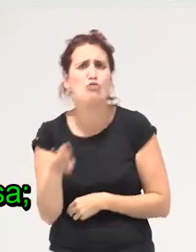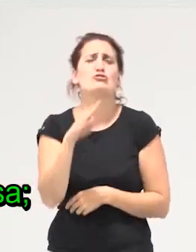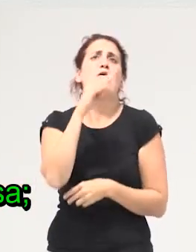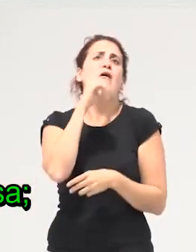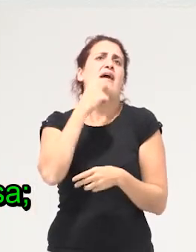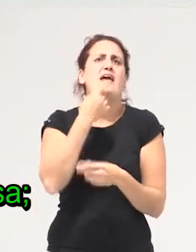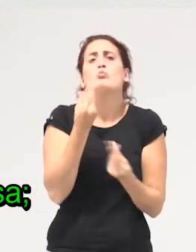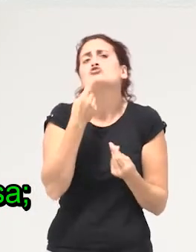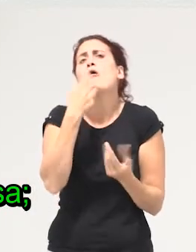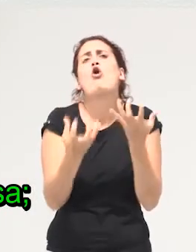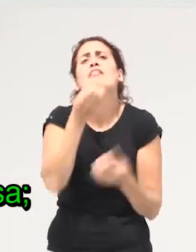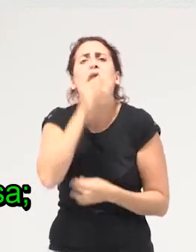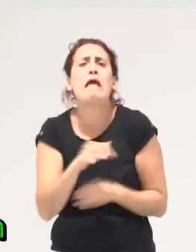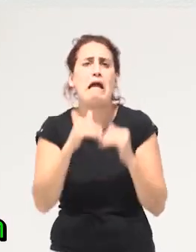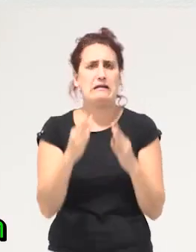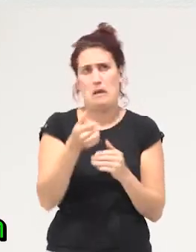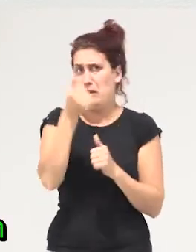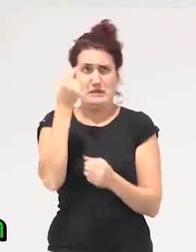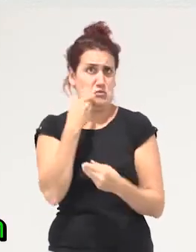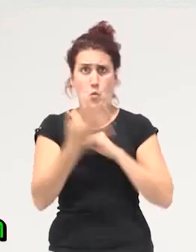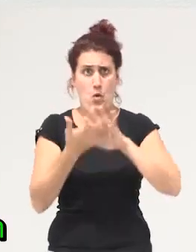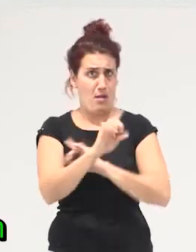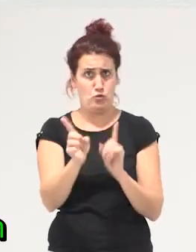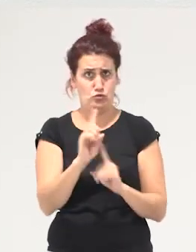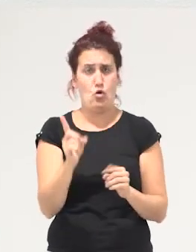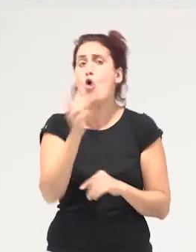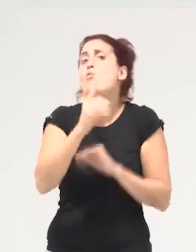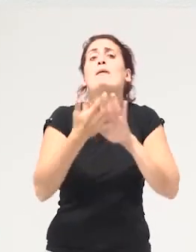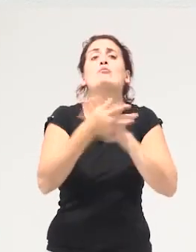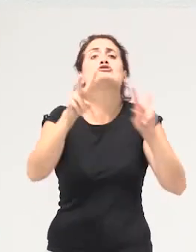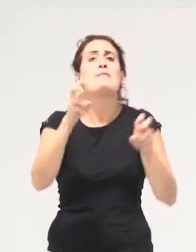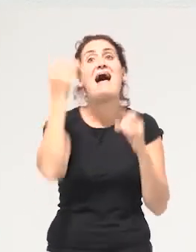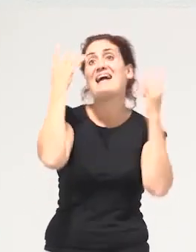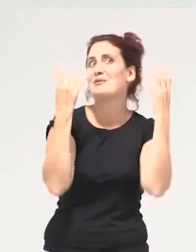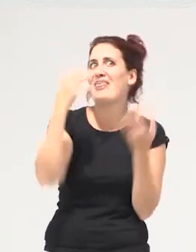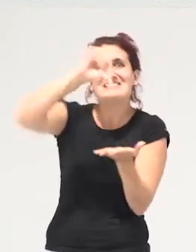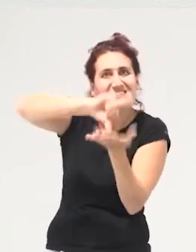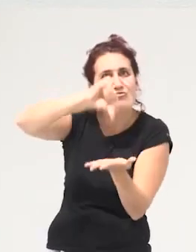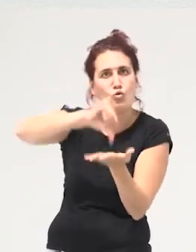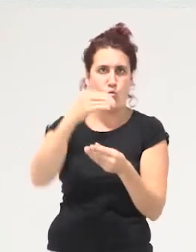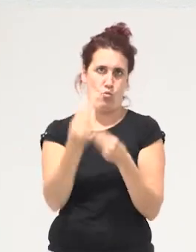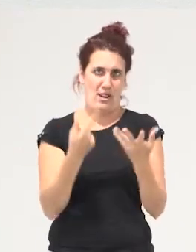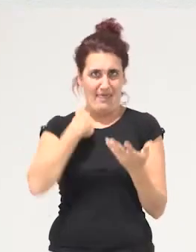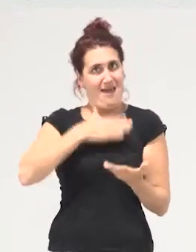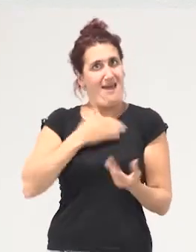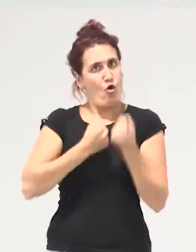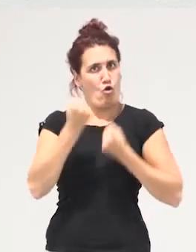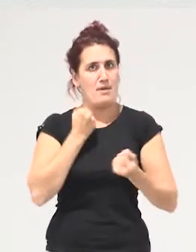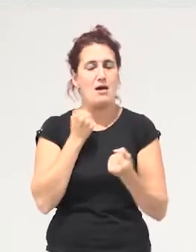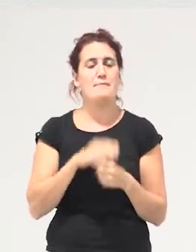mucho de quien cocina en casa no de mucho más no estamos hablando de cuáles son las actividades que están en el centro de nuestra economía